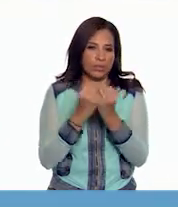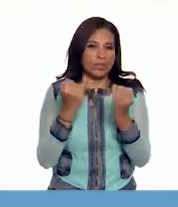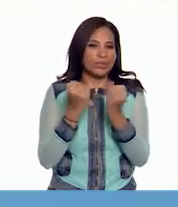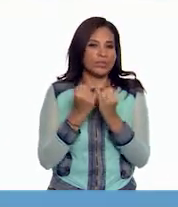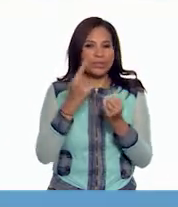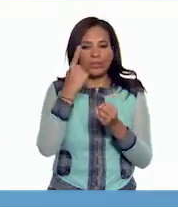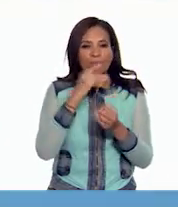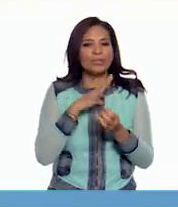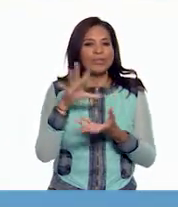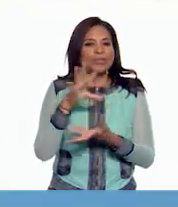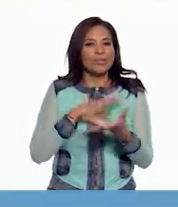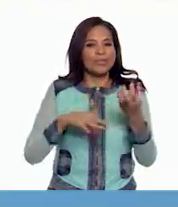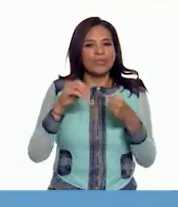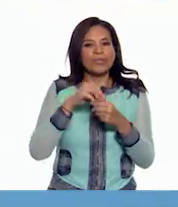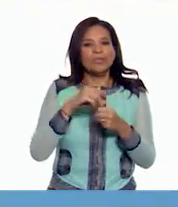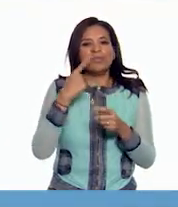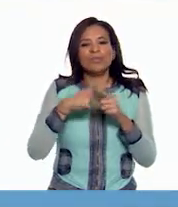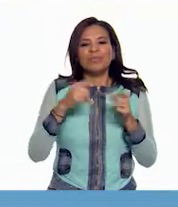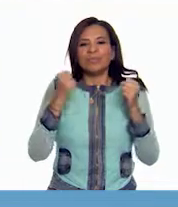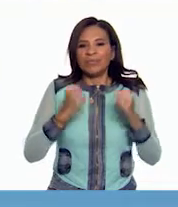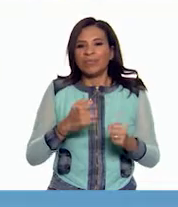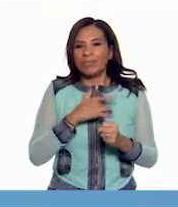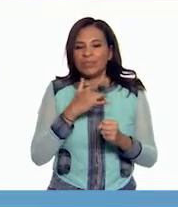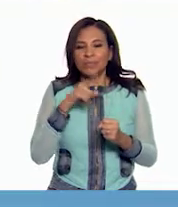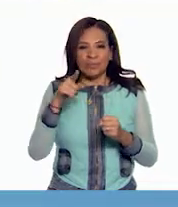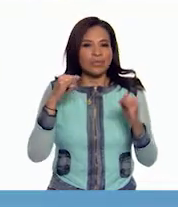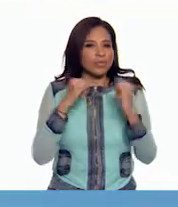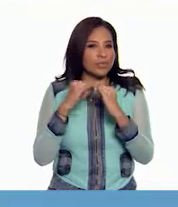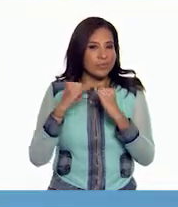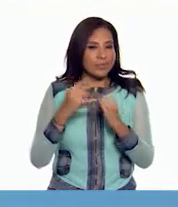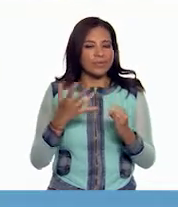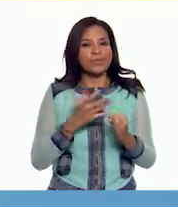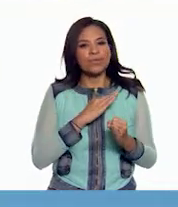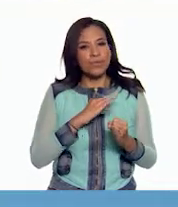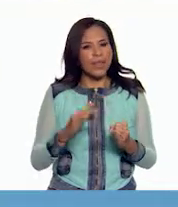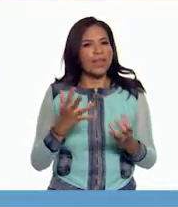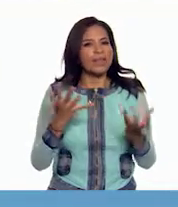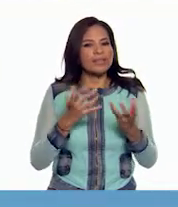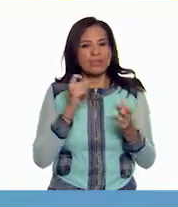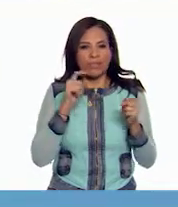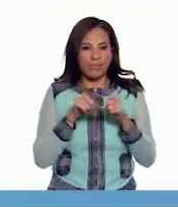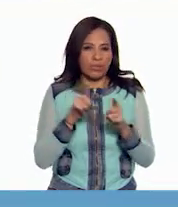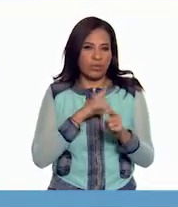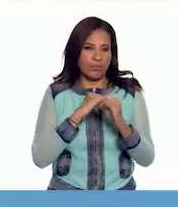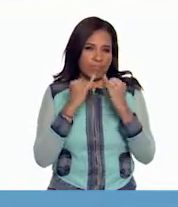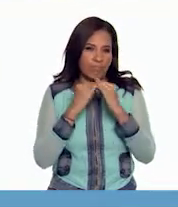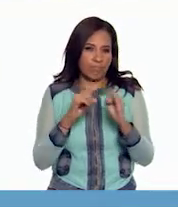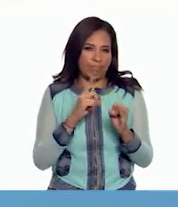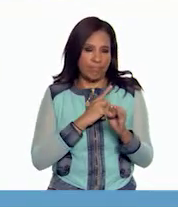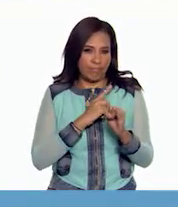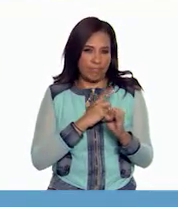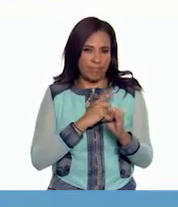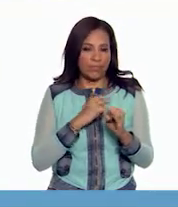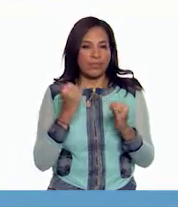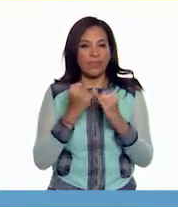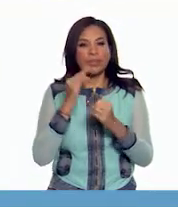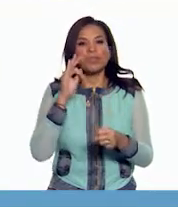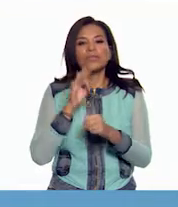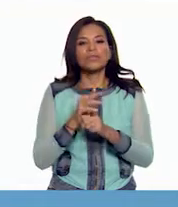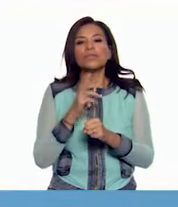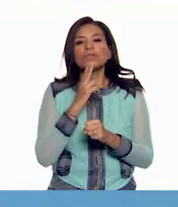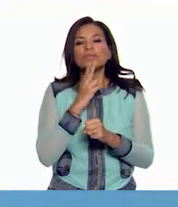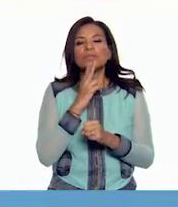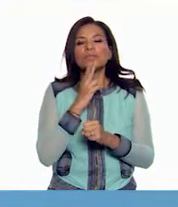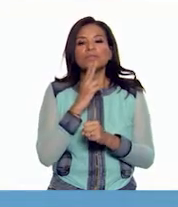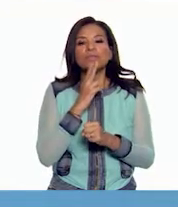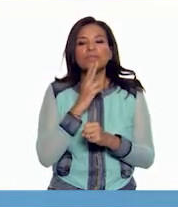también involucró asegurarse de que esas instituciones pudieran actuar de manera independiente y autónoma y que garantizara